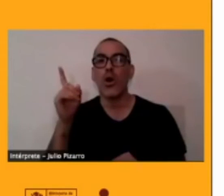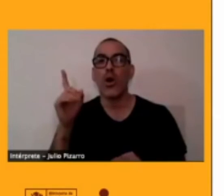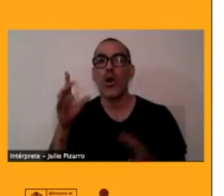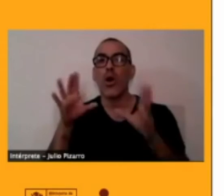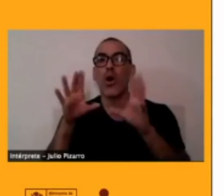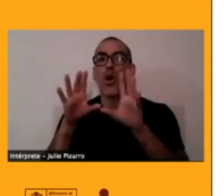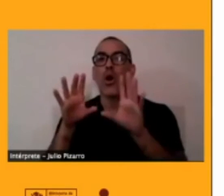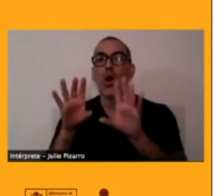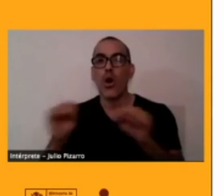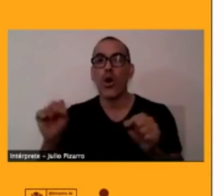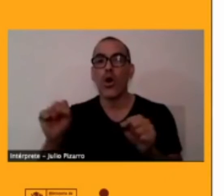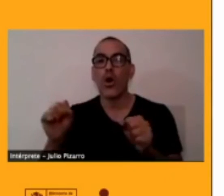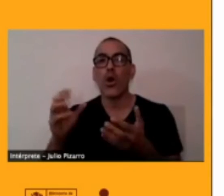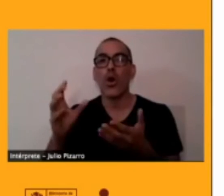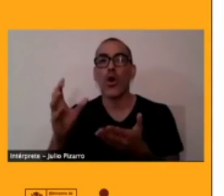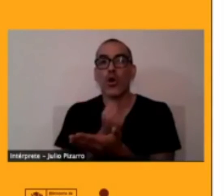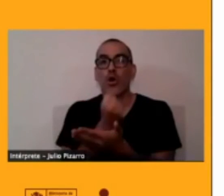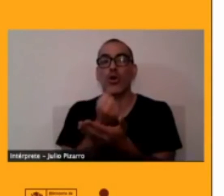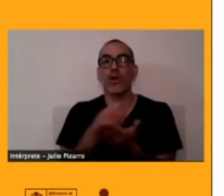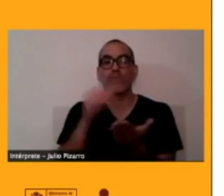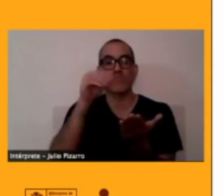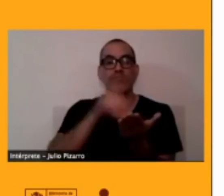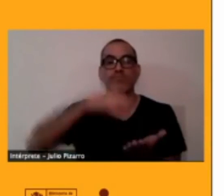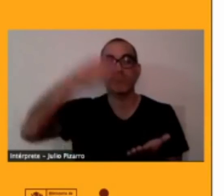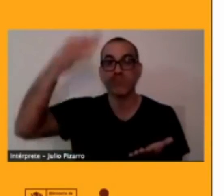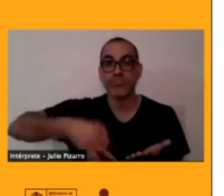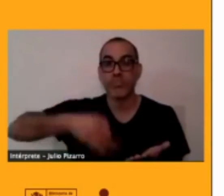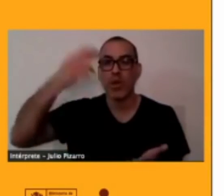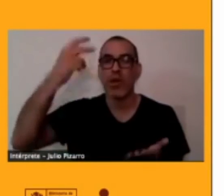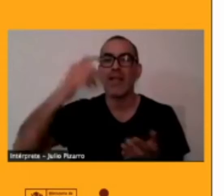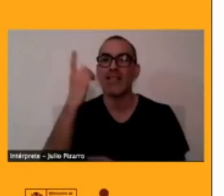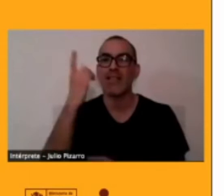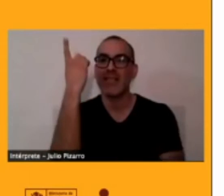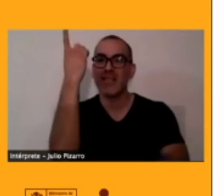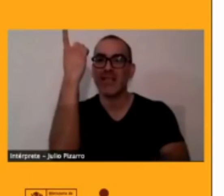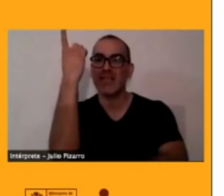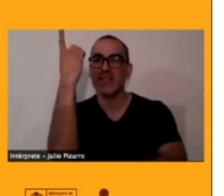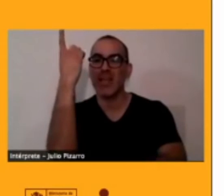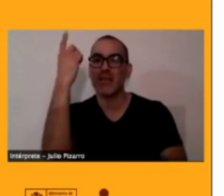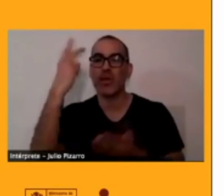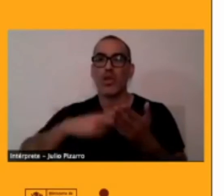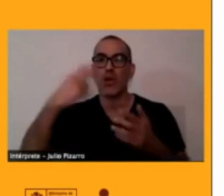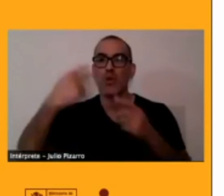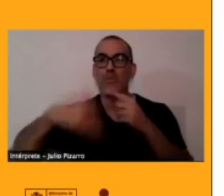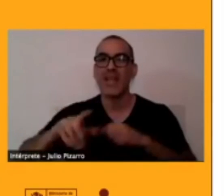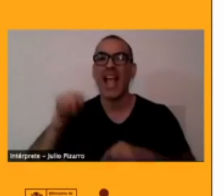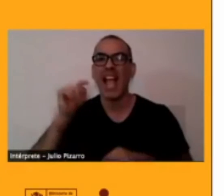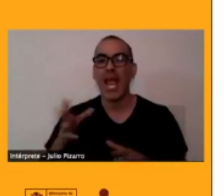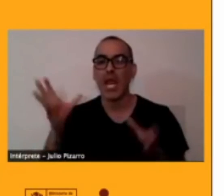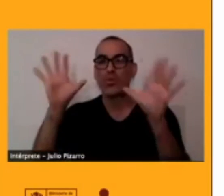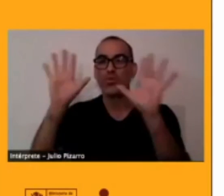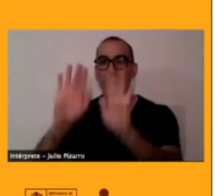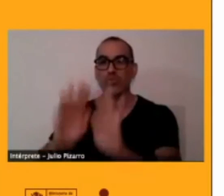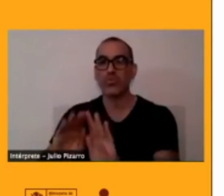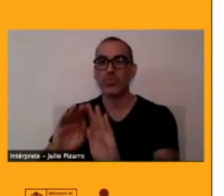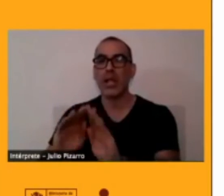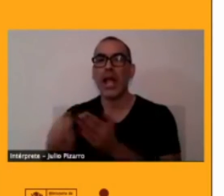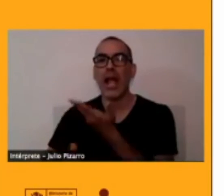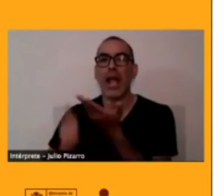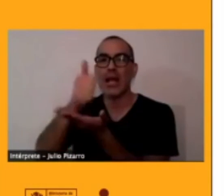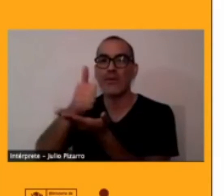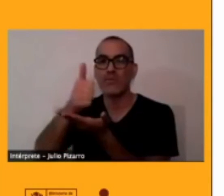2010. Ahí participaron todos los actores de la comunidad concejal, la alcaldesa, universidades,